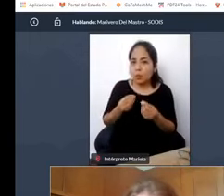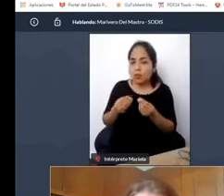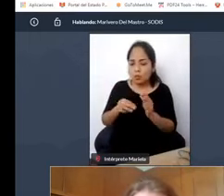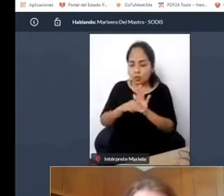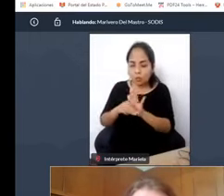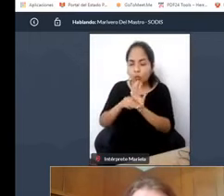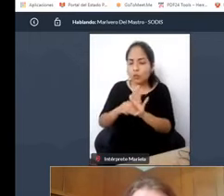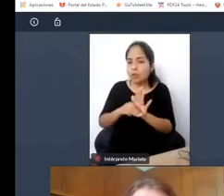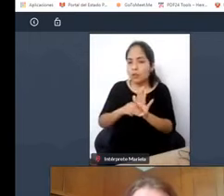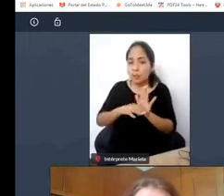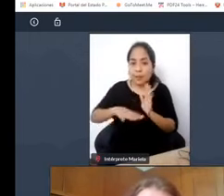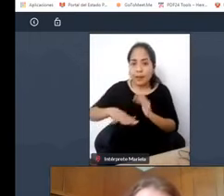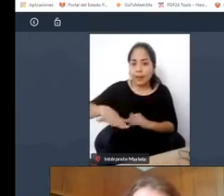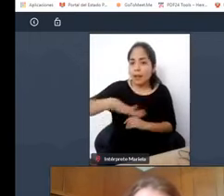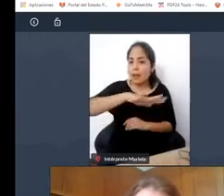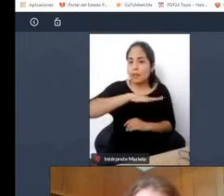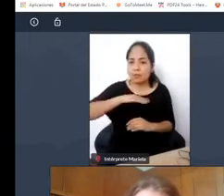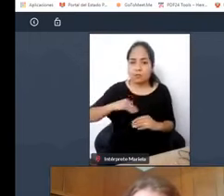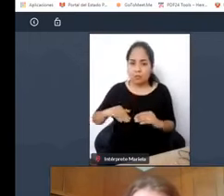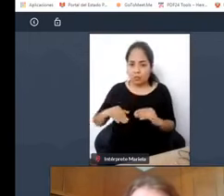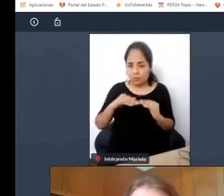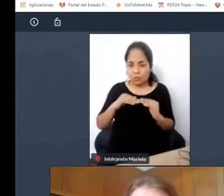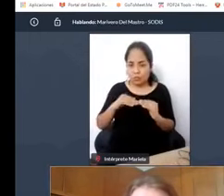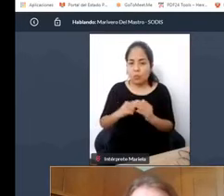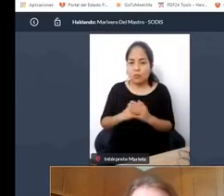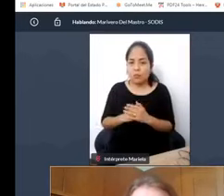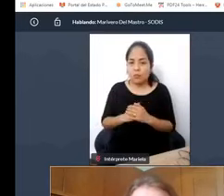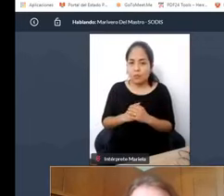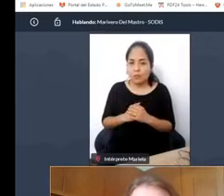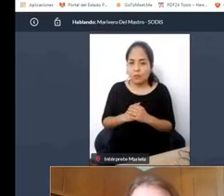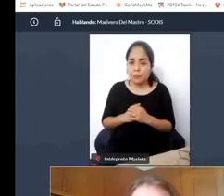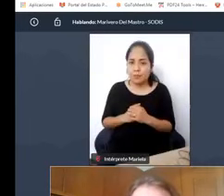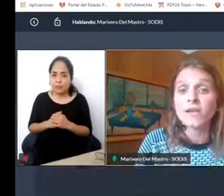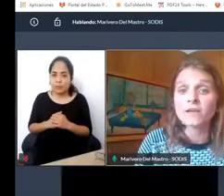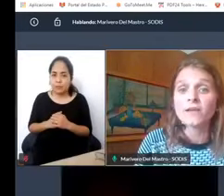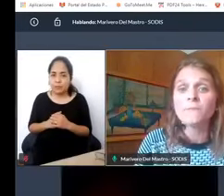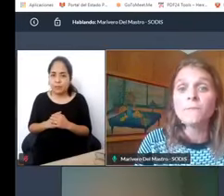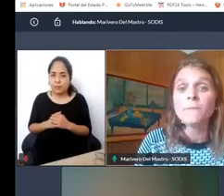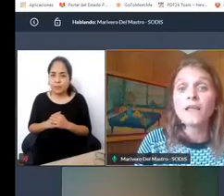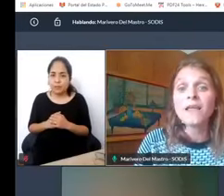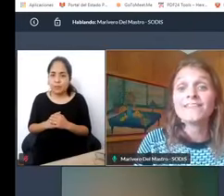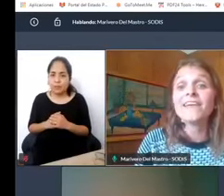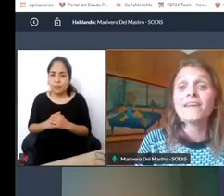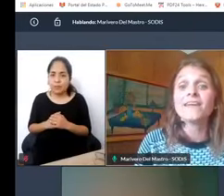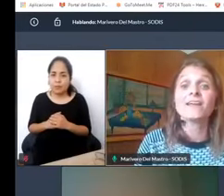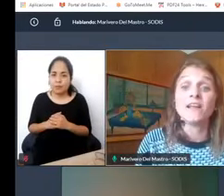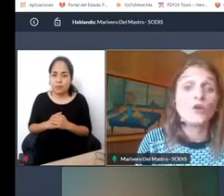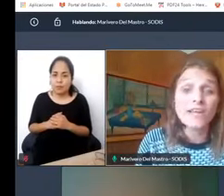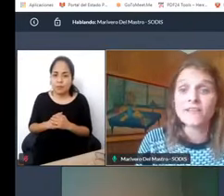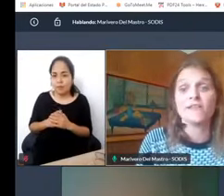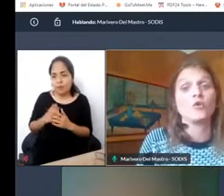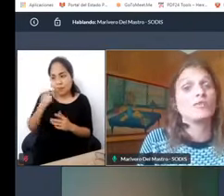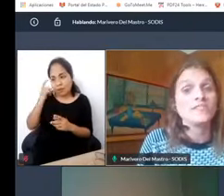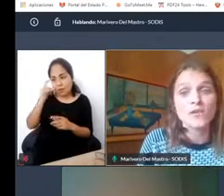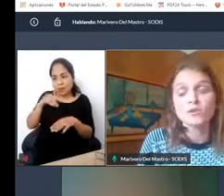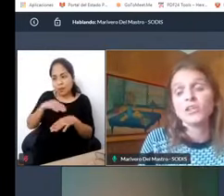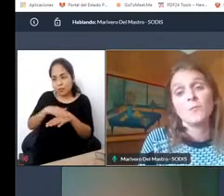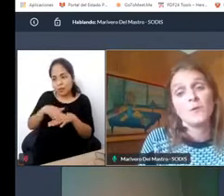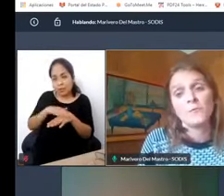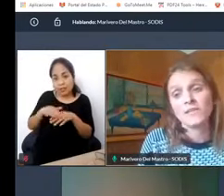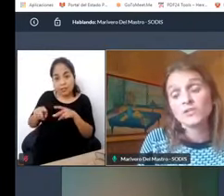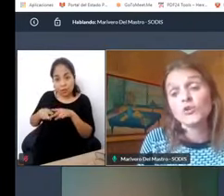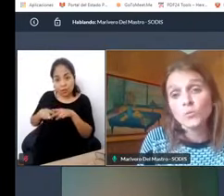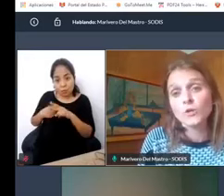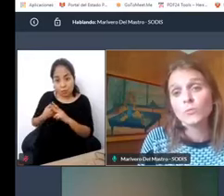un diseño universal. Que es la actividad por la cual se concibe o proyecta desde el origen, desde los